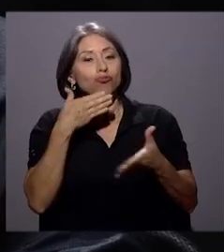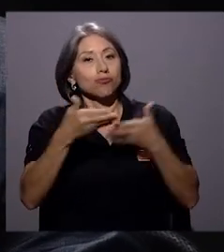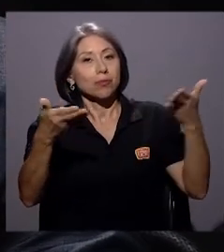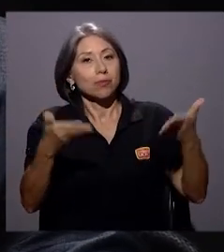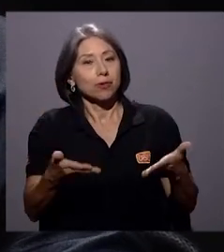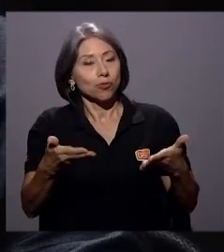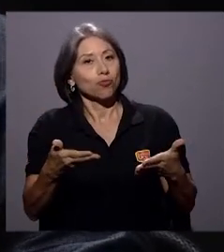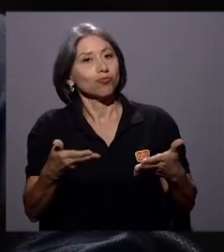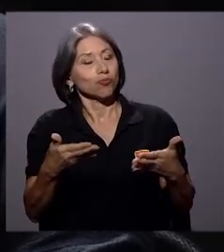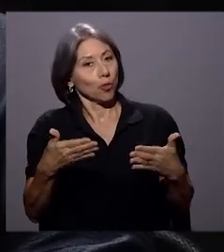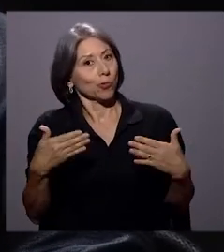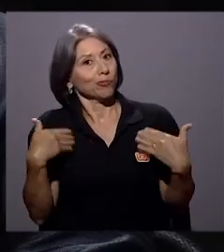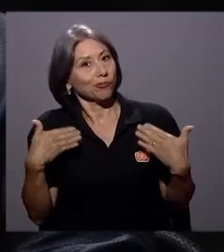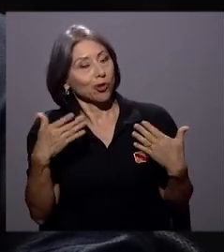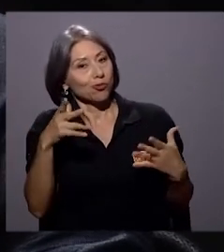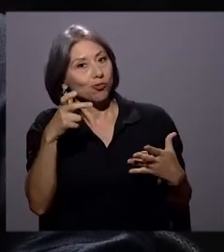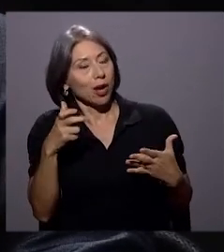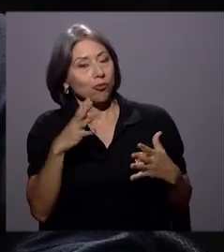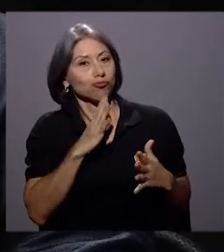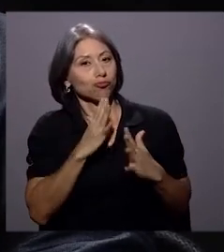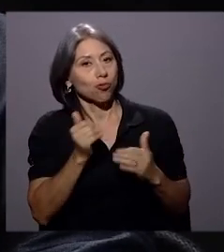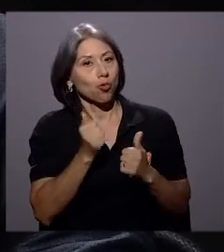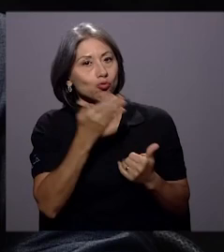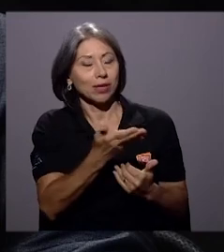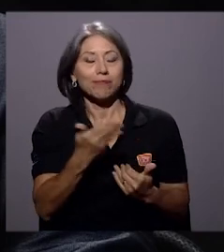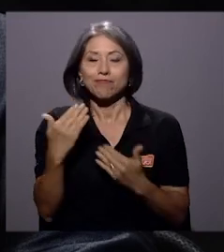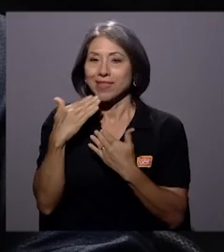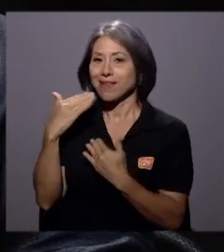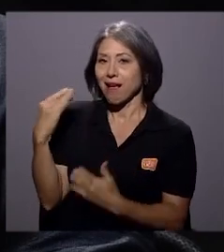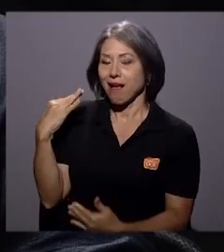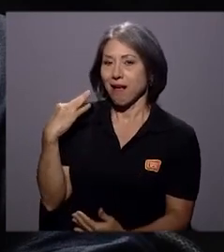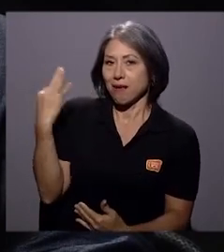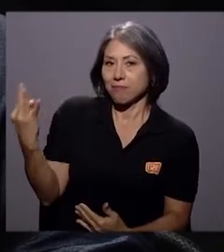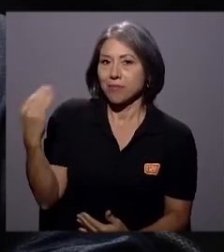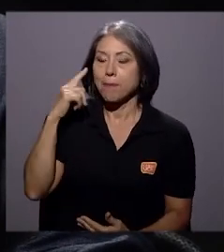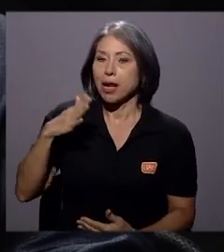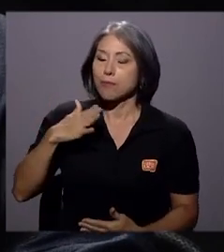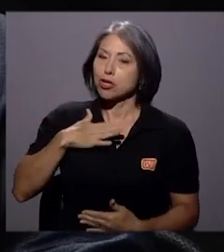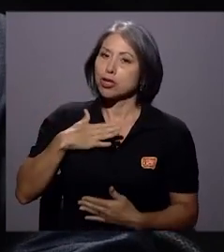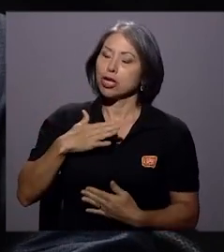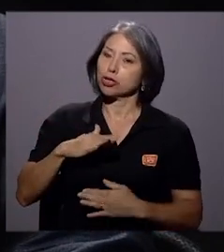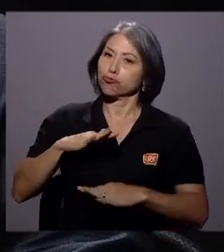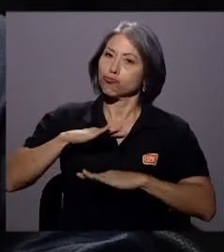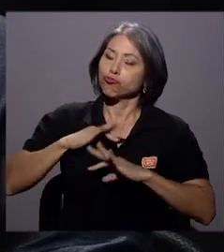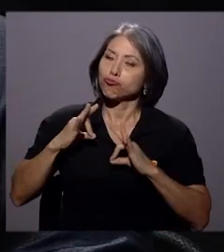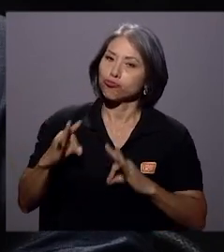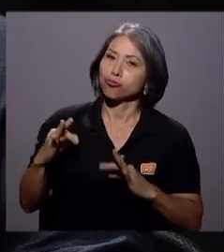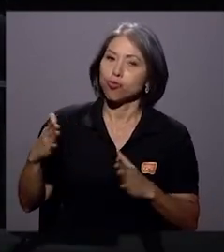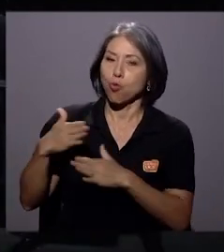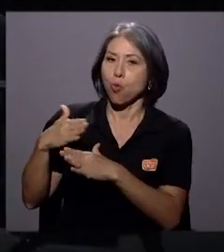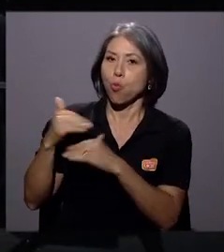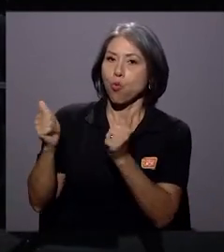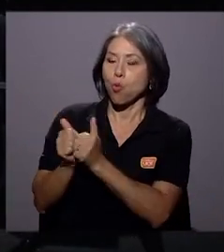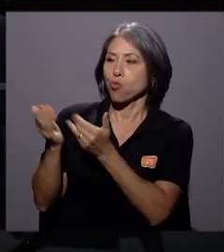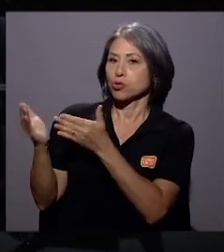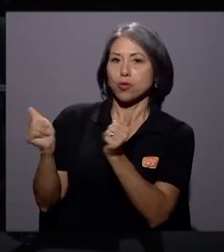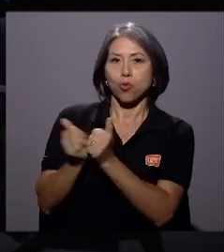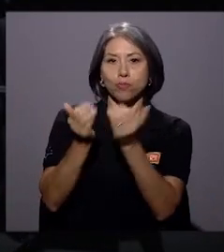placer escucharlo y conversar con usted. Muchas gracias por esta invitación y para mí es un placer compartir con usted y con todos los televidentes.